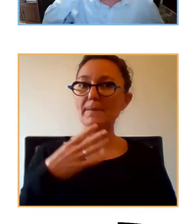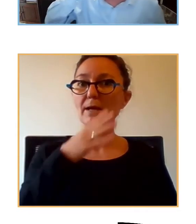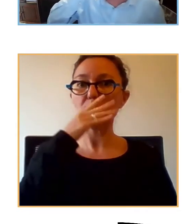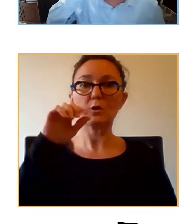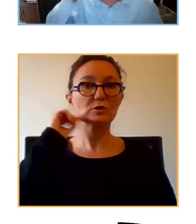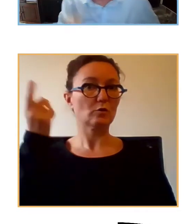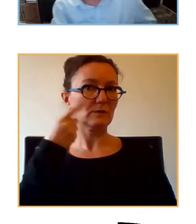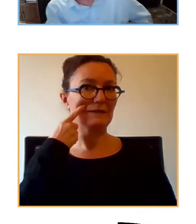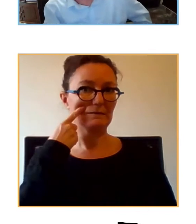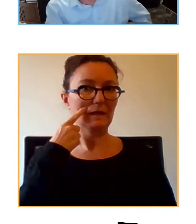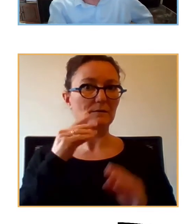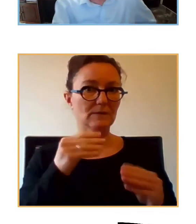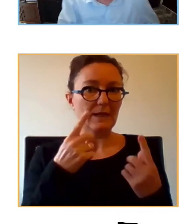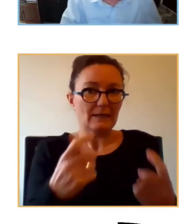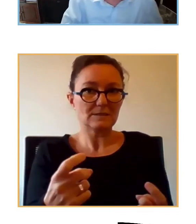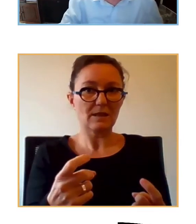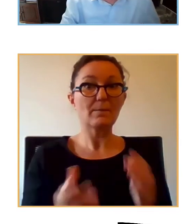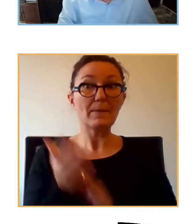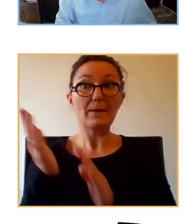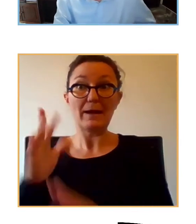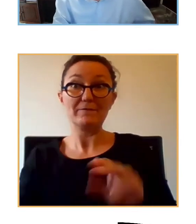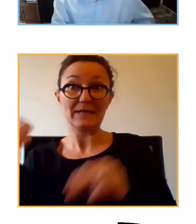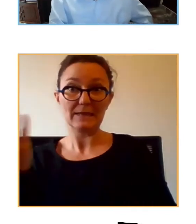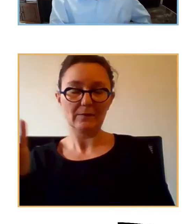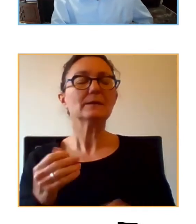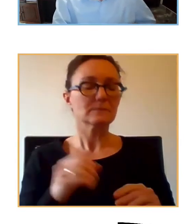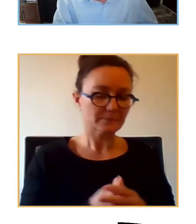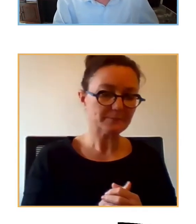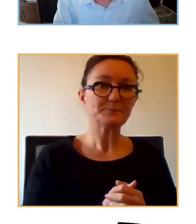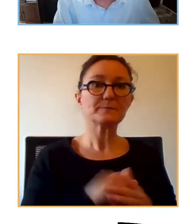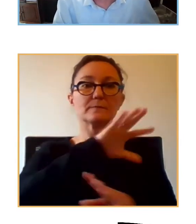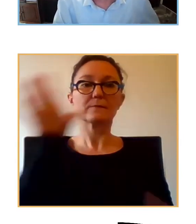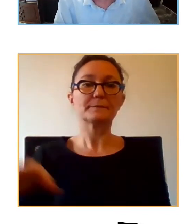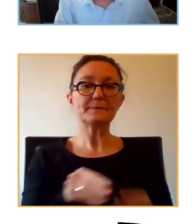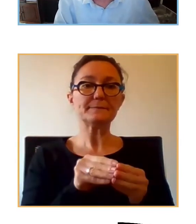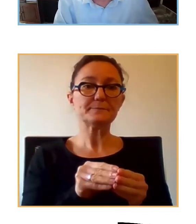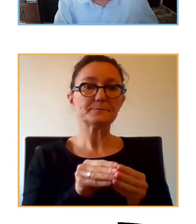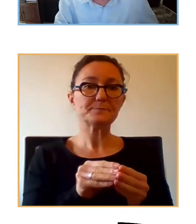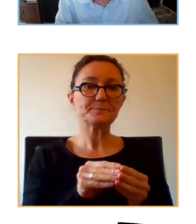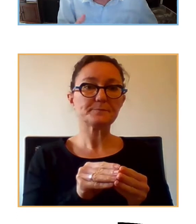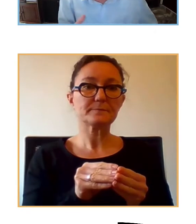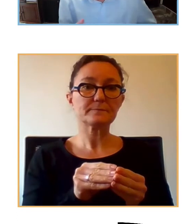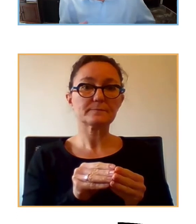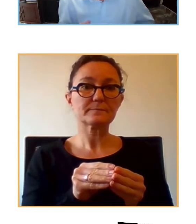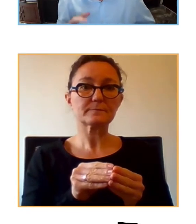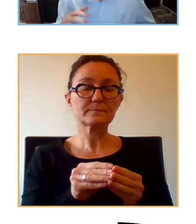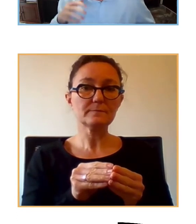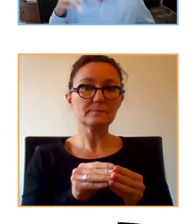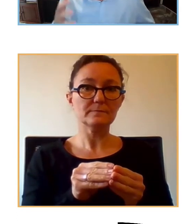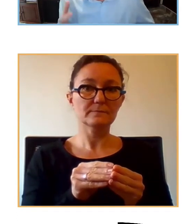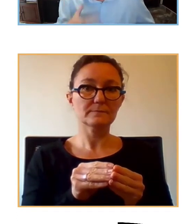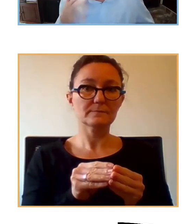forma de conclusión, quiero trasladar también